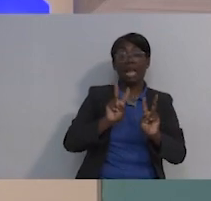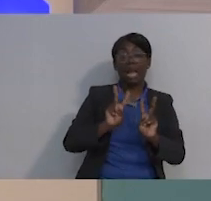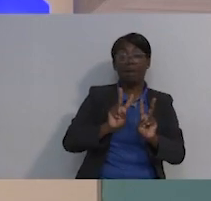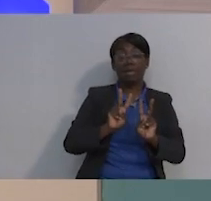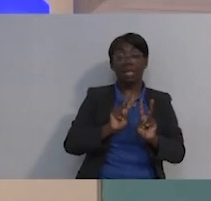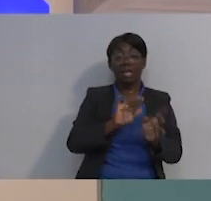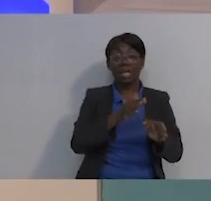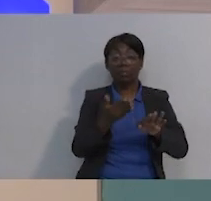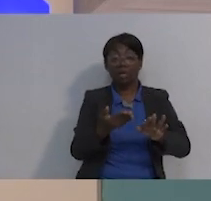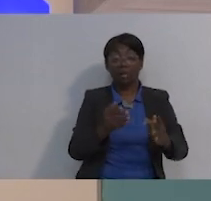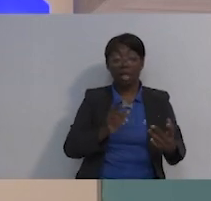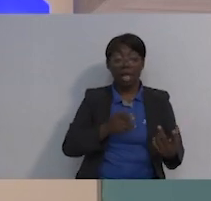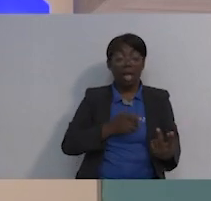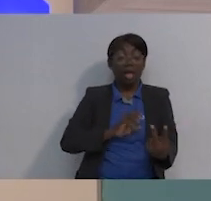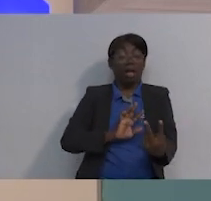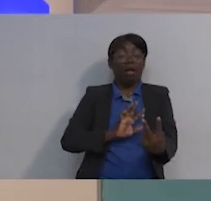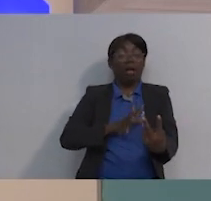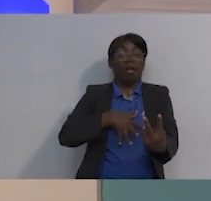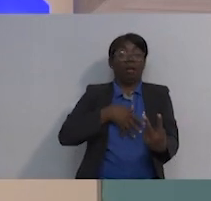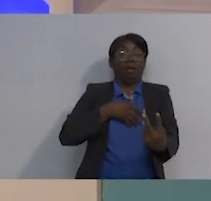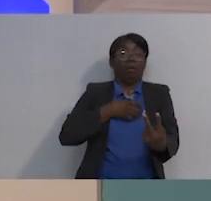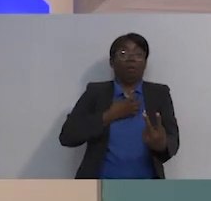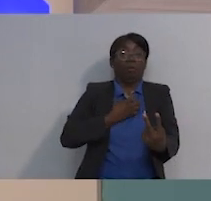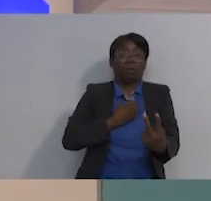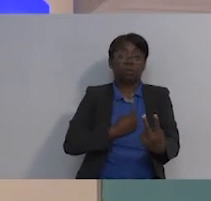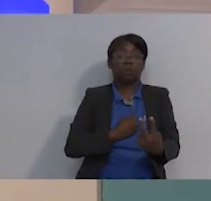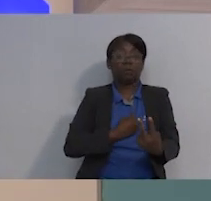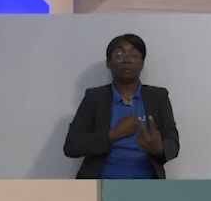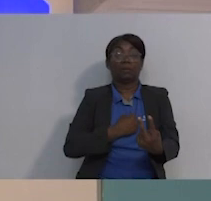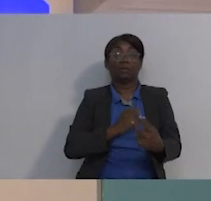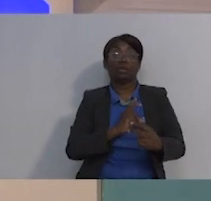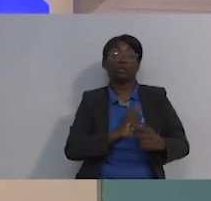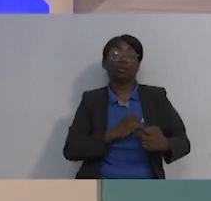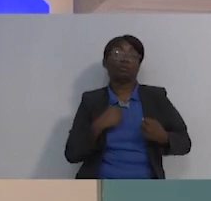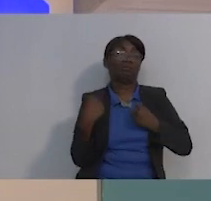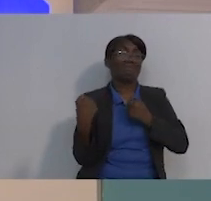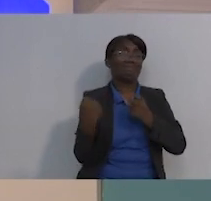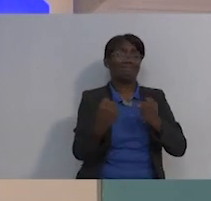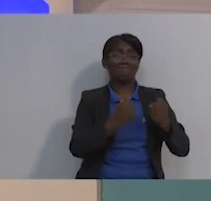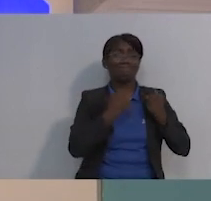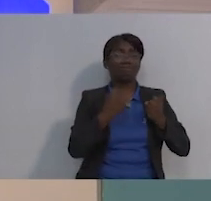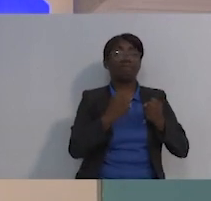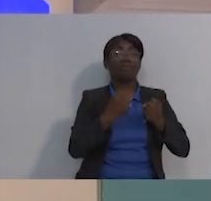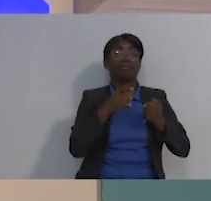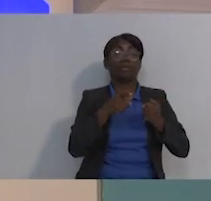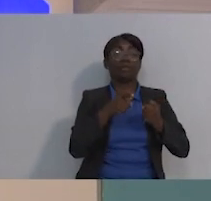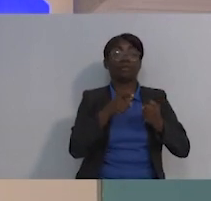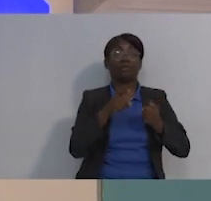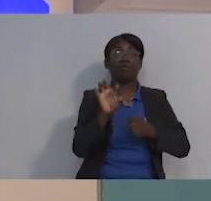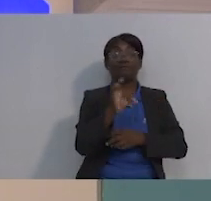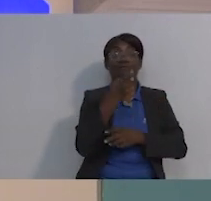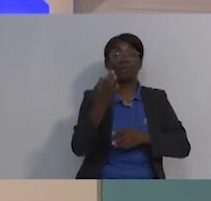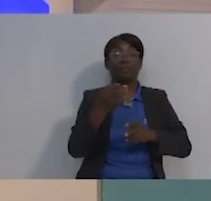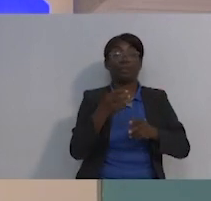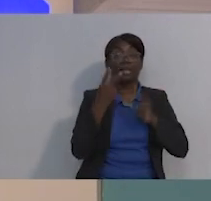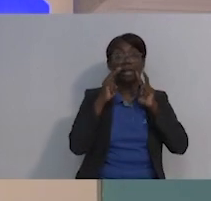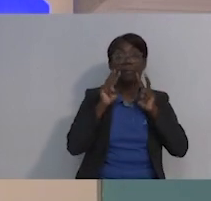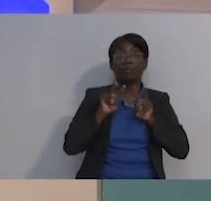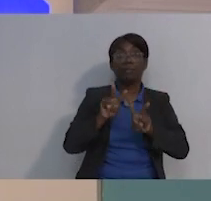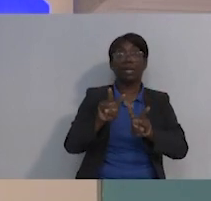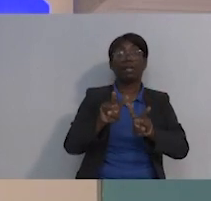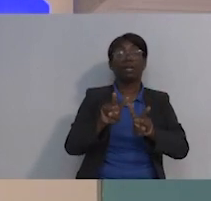vida cambia totalmente, y les aseguro que si lo hacen en positivo es súper, súper ganancia.